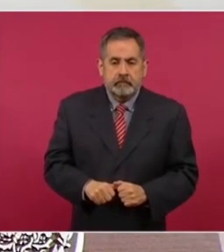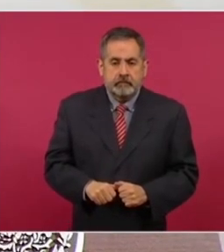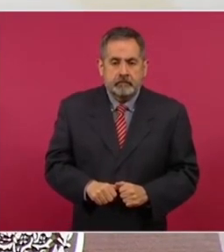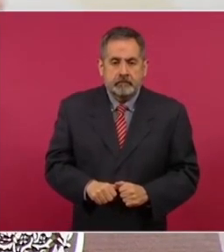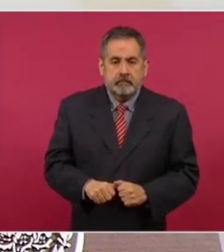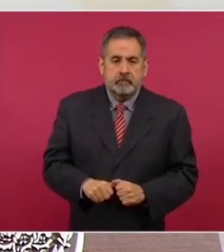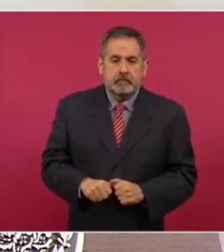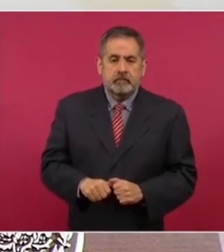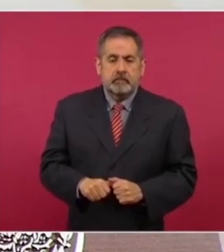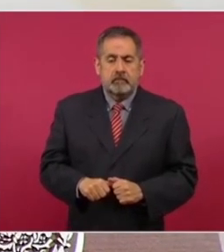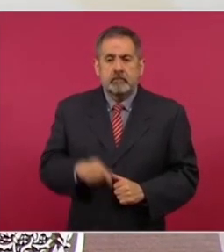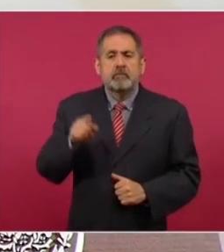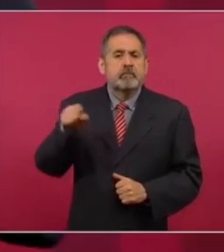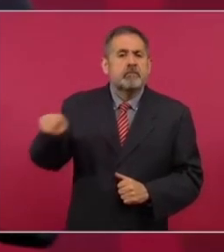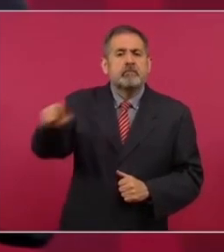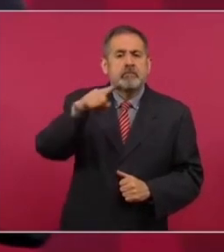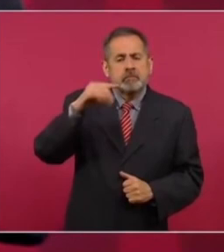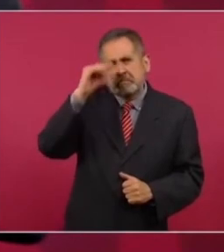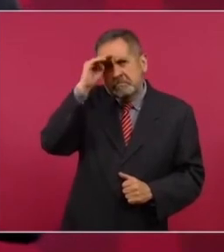que es lo que saben